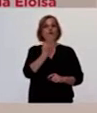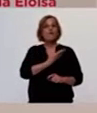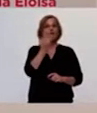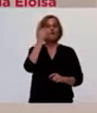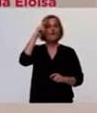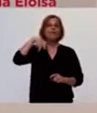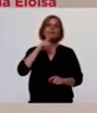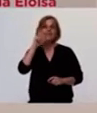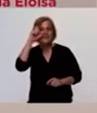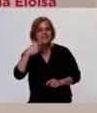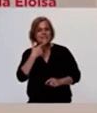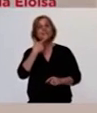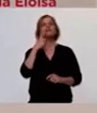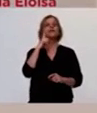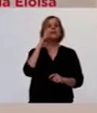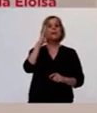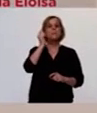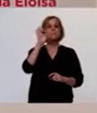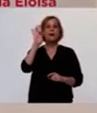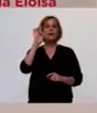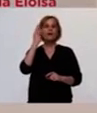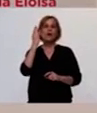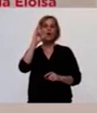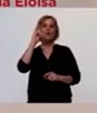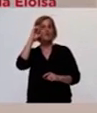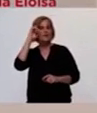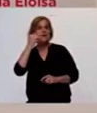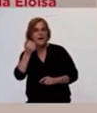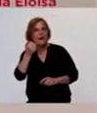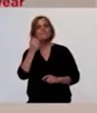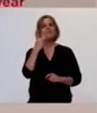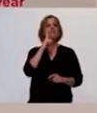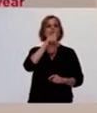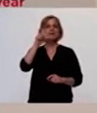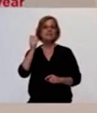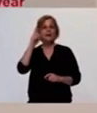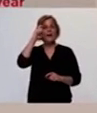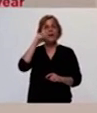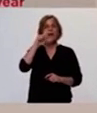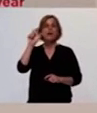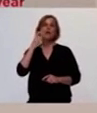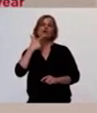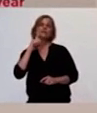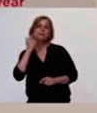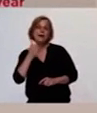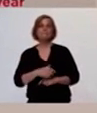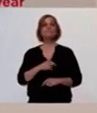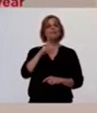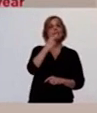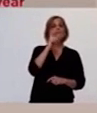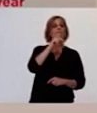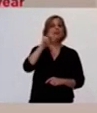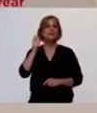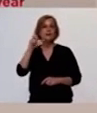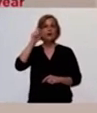Ibarlucea, Pilar, Piñero, Vera, Villa Eloisa, Villa Ocampo